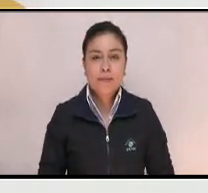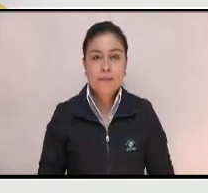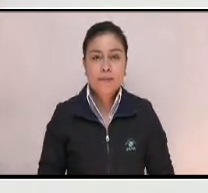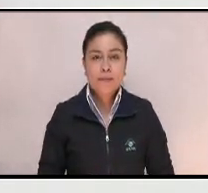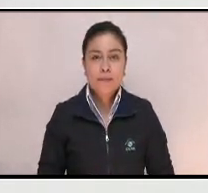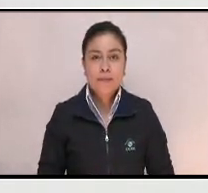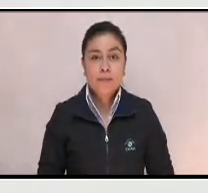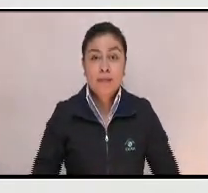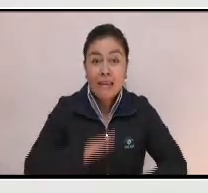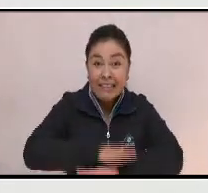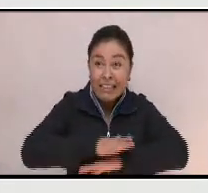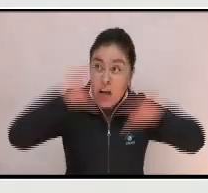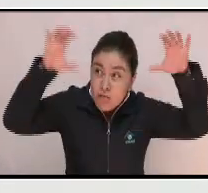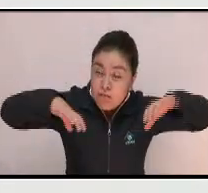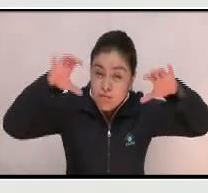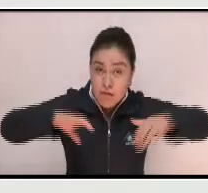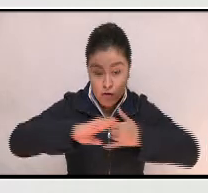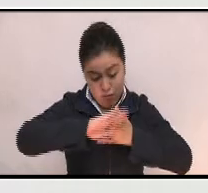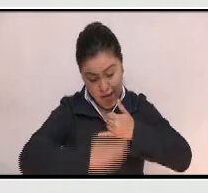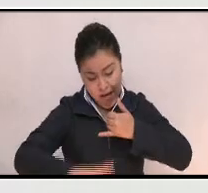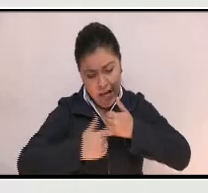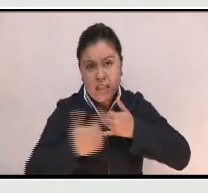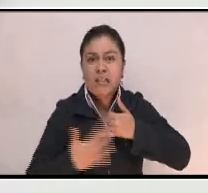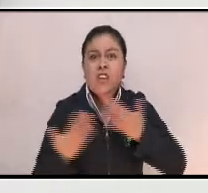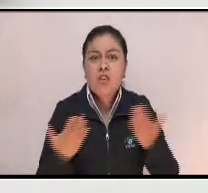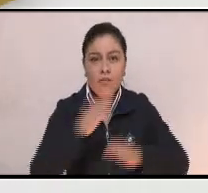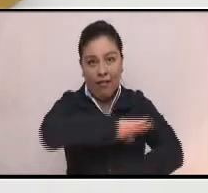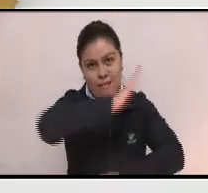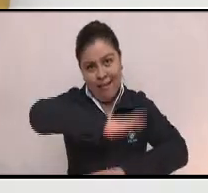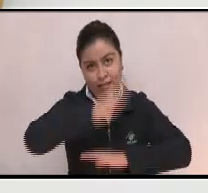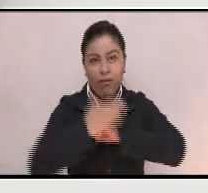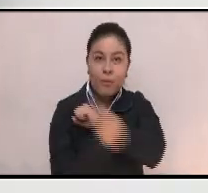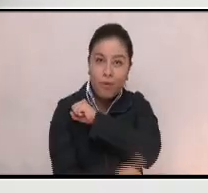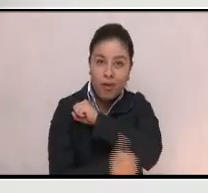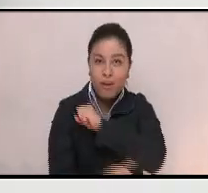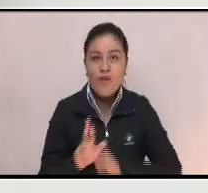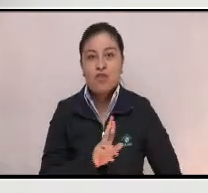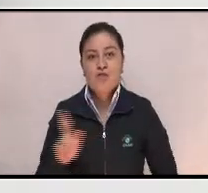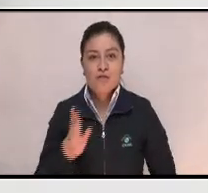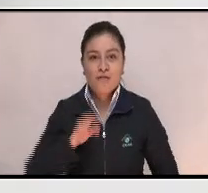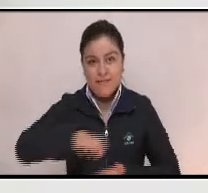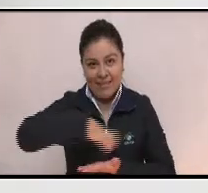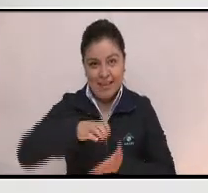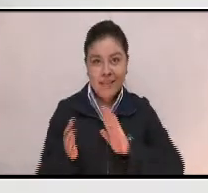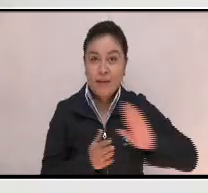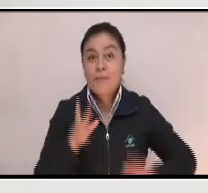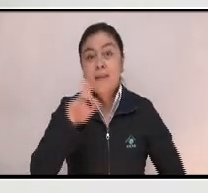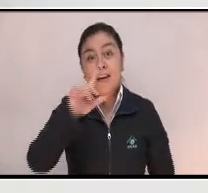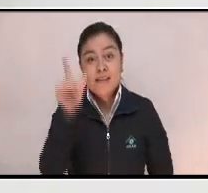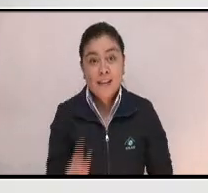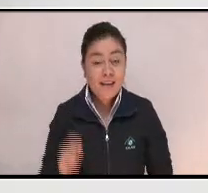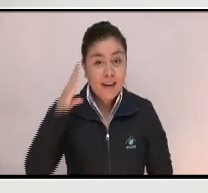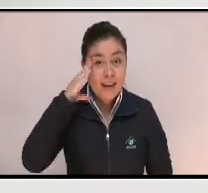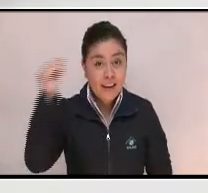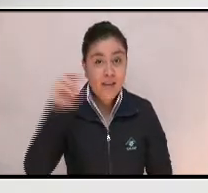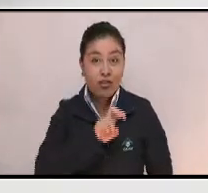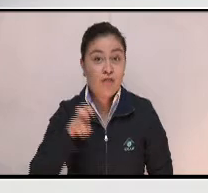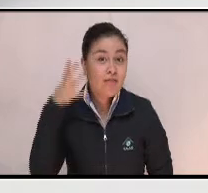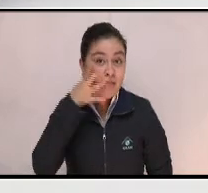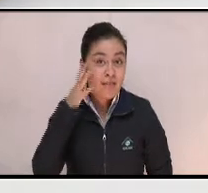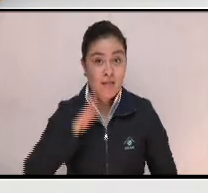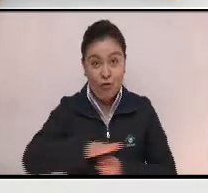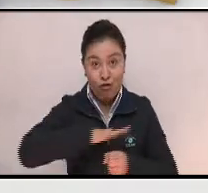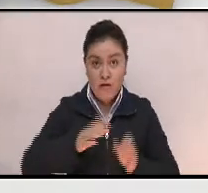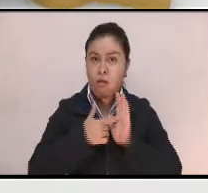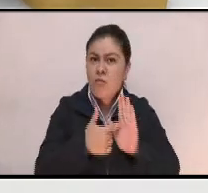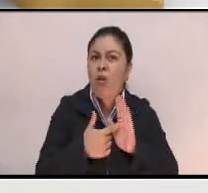Tarde lluviosa en la región andina, especialmente en Antioquia, Boyacá y sur de Santander. En Rizaralda, Quindío, Norte de Santander y Cundinamarca